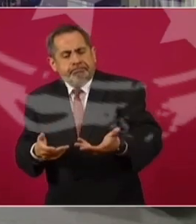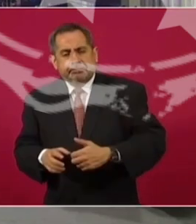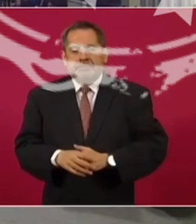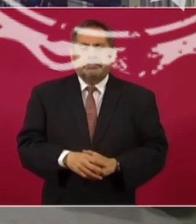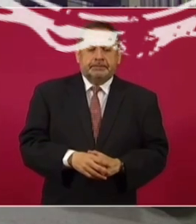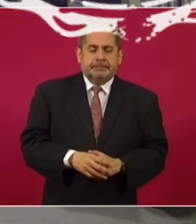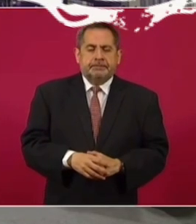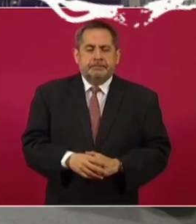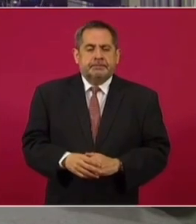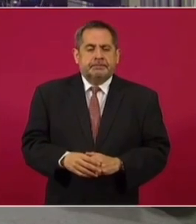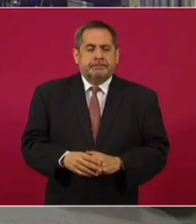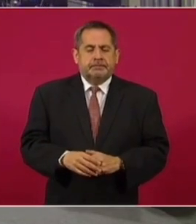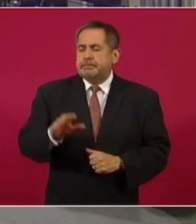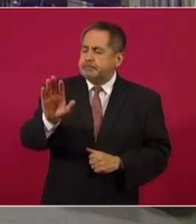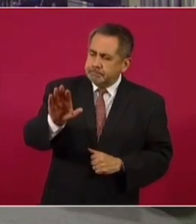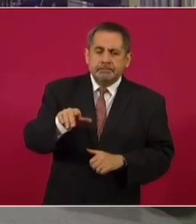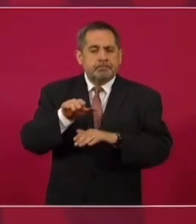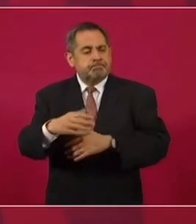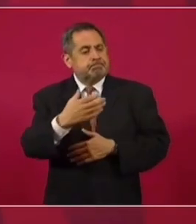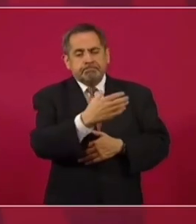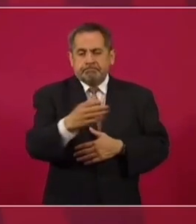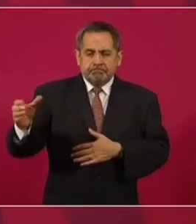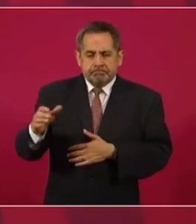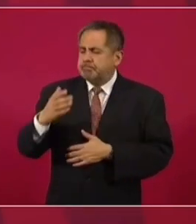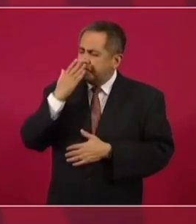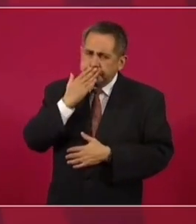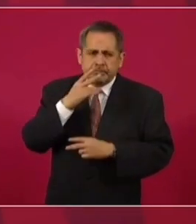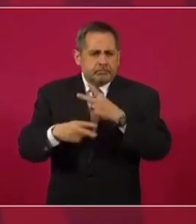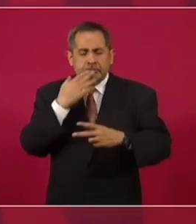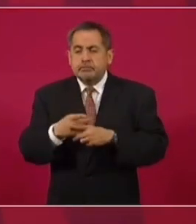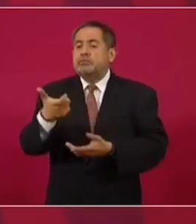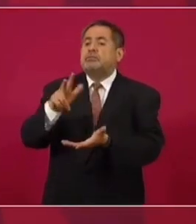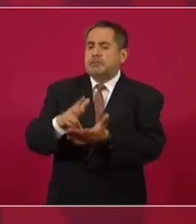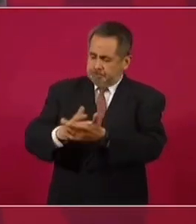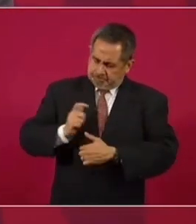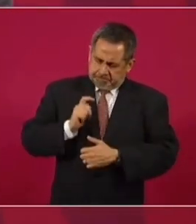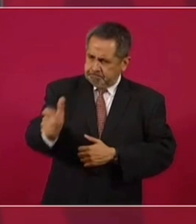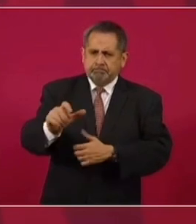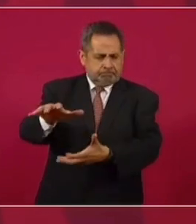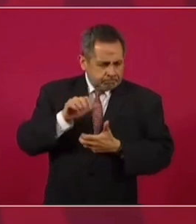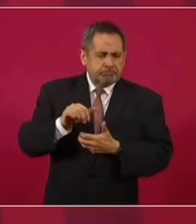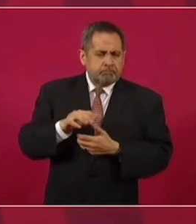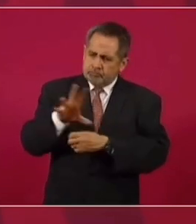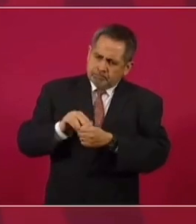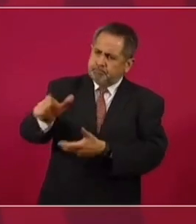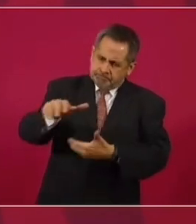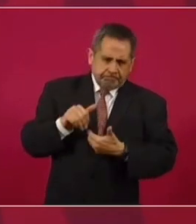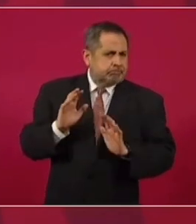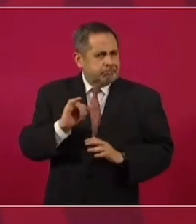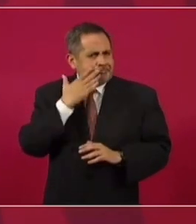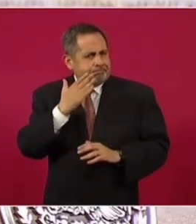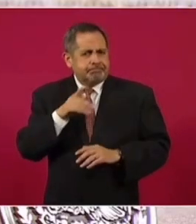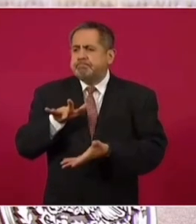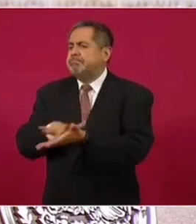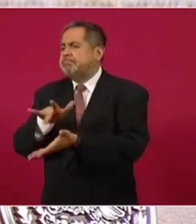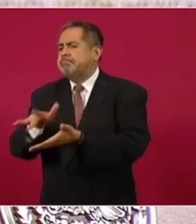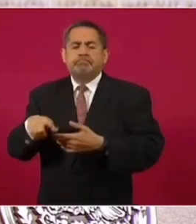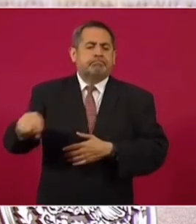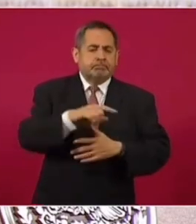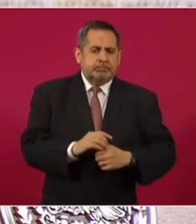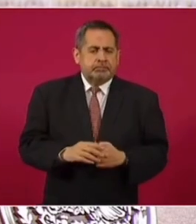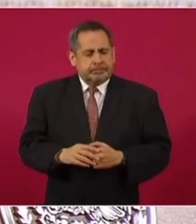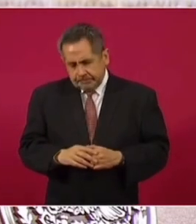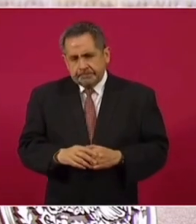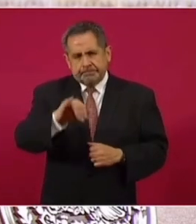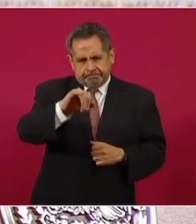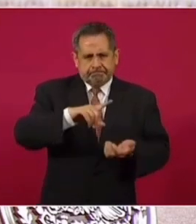Se está avanzando en el campo bien, están funcionando los precios de garantía y se está ayudando a los productores. Y sí